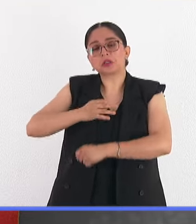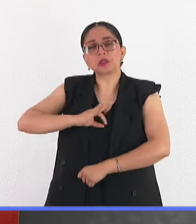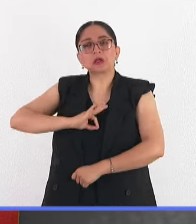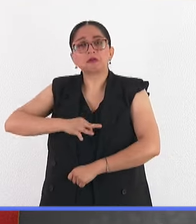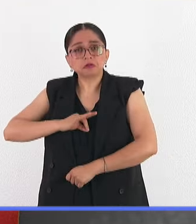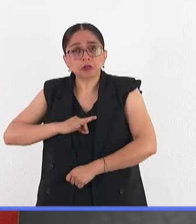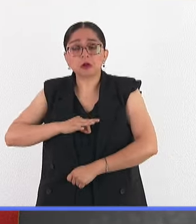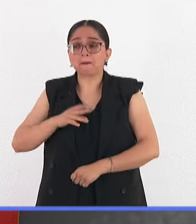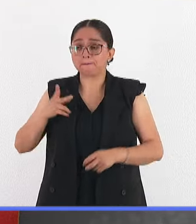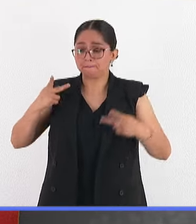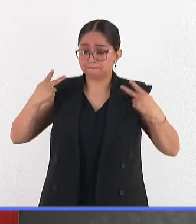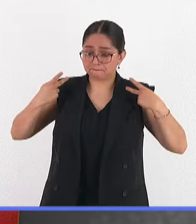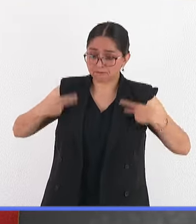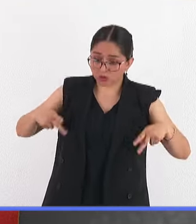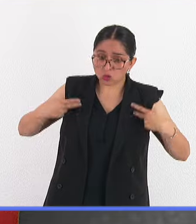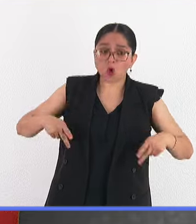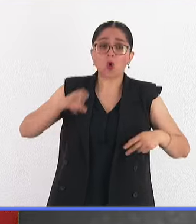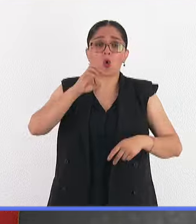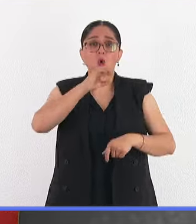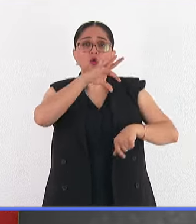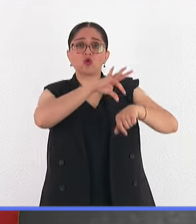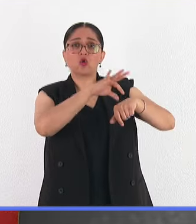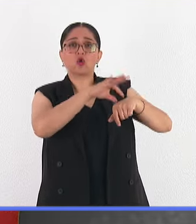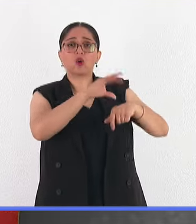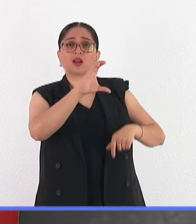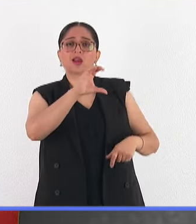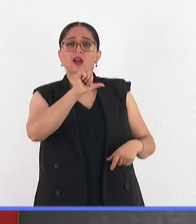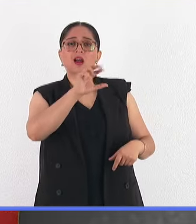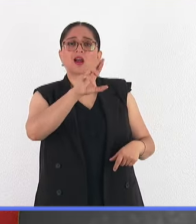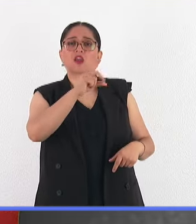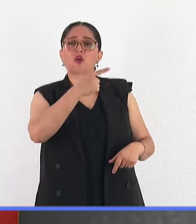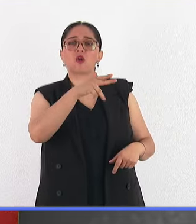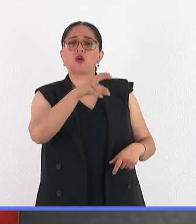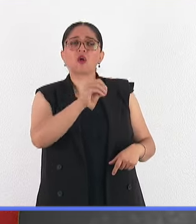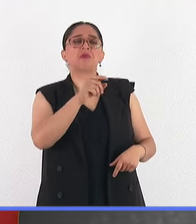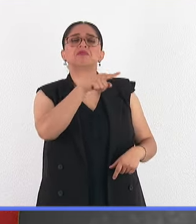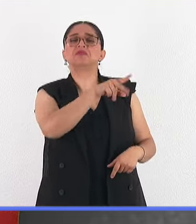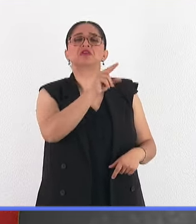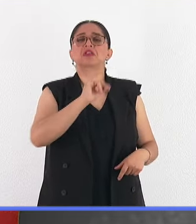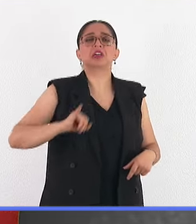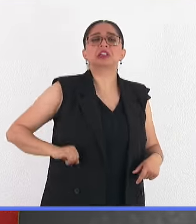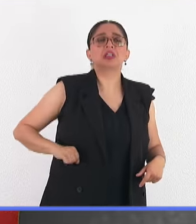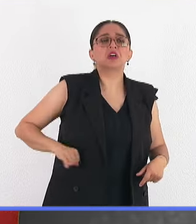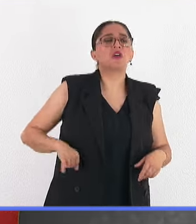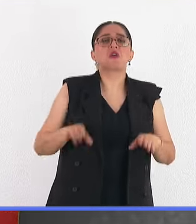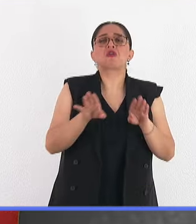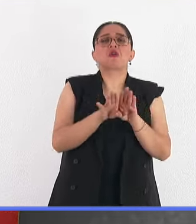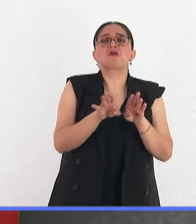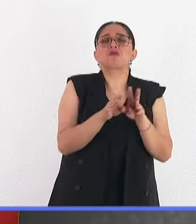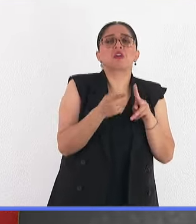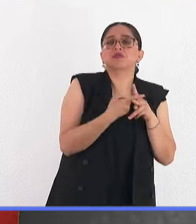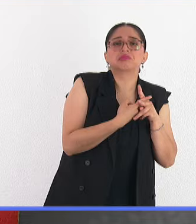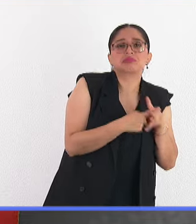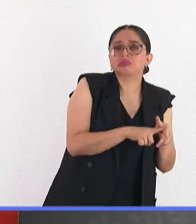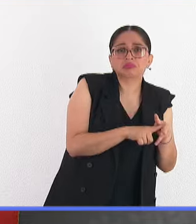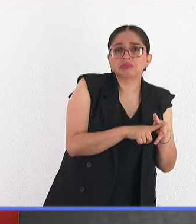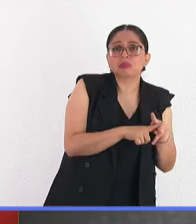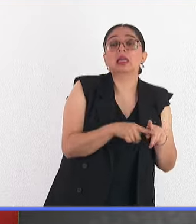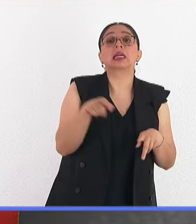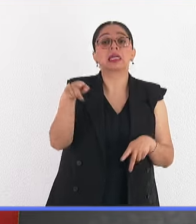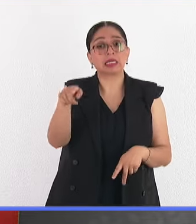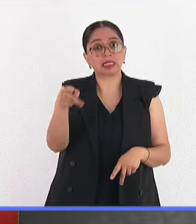ni el doctor, los cardiólogos, no están interesados en saber cómo se inició la patología. Están interesados